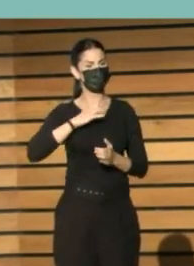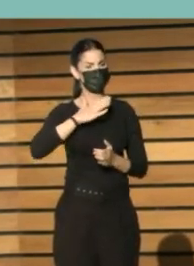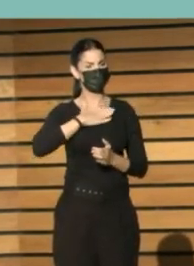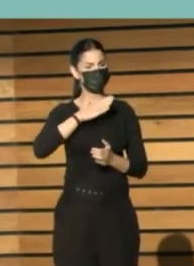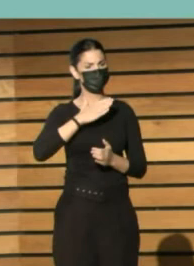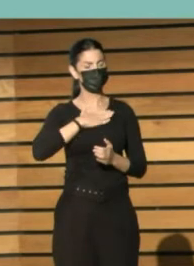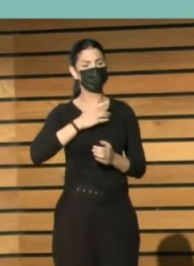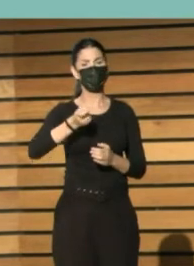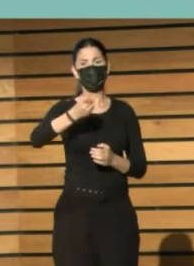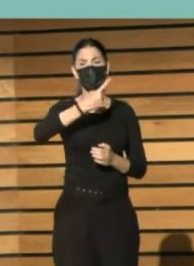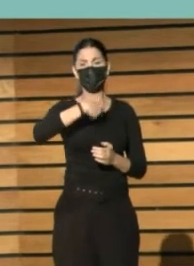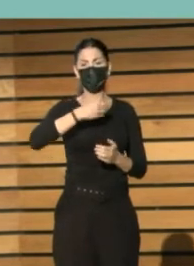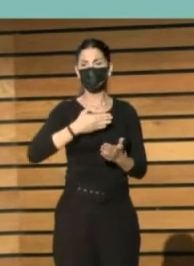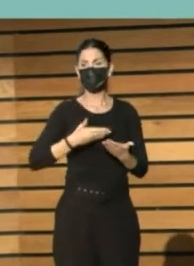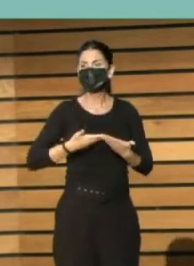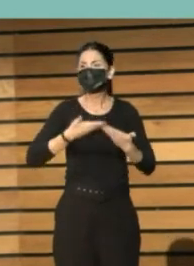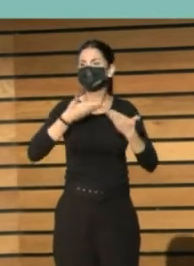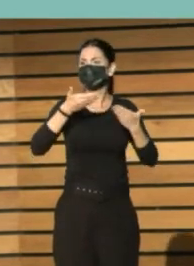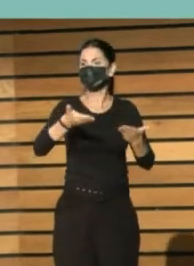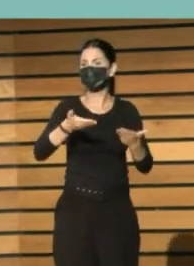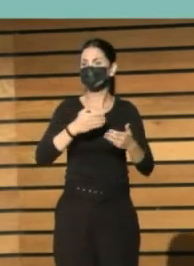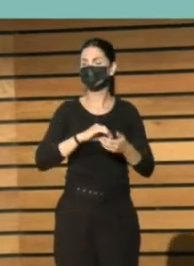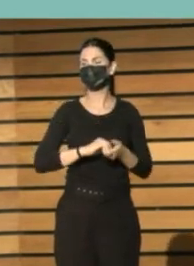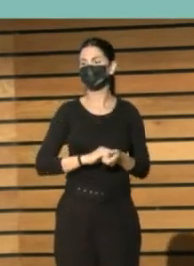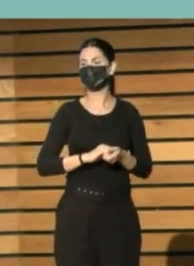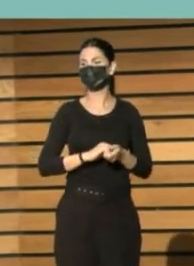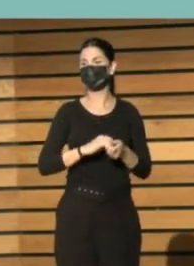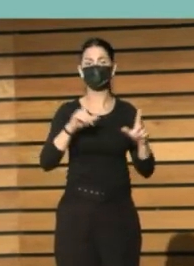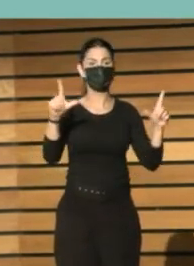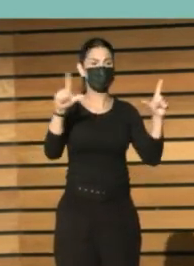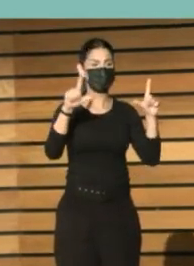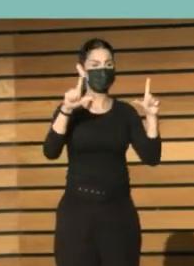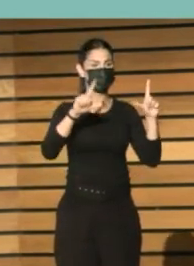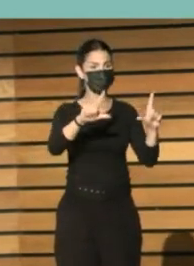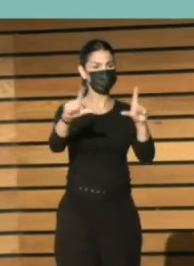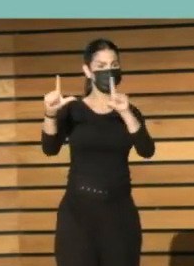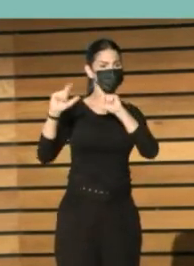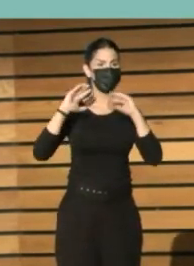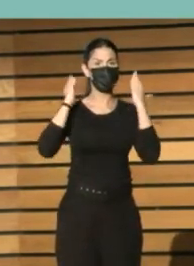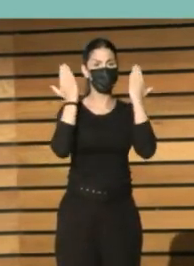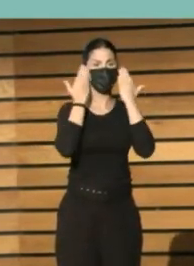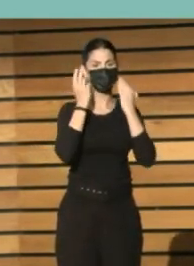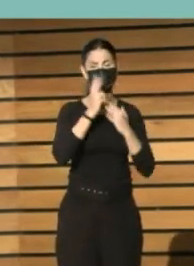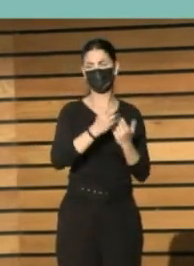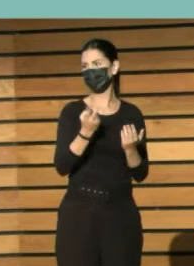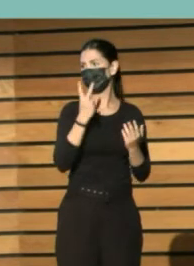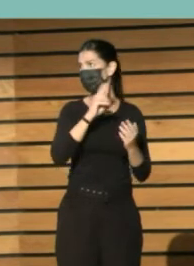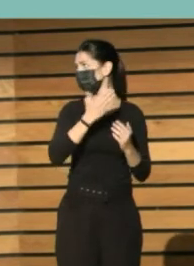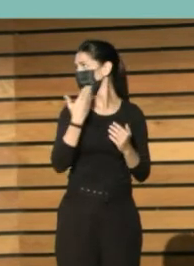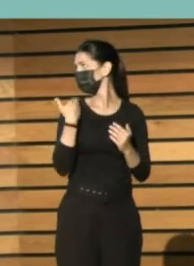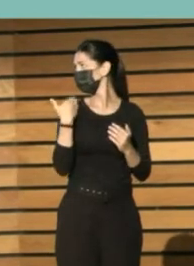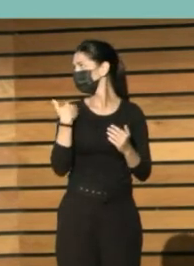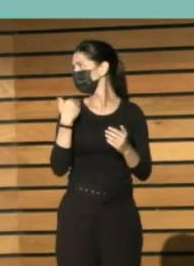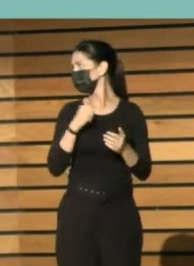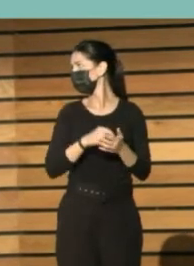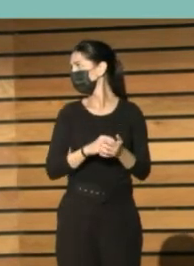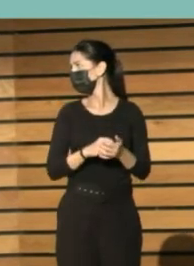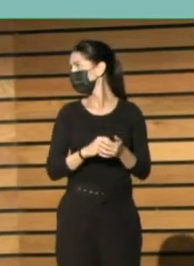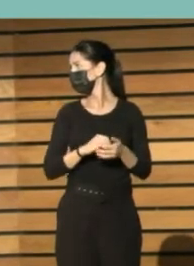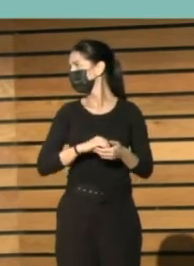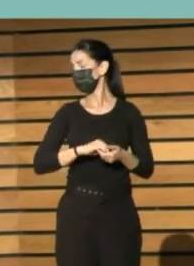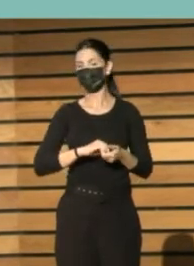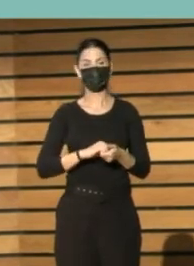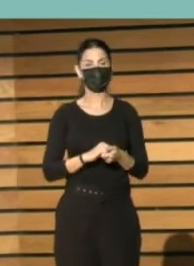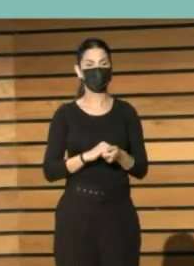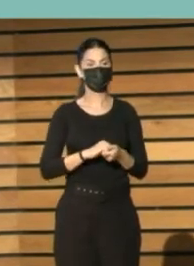Y yo os invito a que en estas dos imágenes de los últimos congresos. Yo es que veo relato. Yo es veo narración.